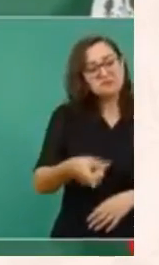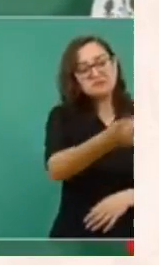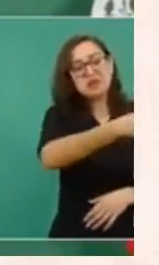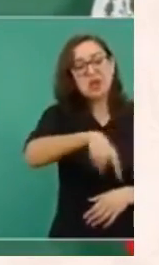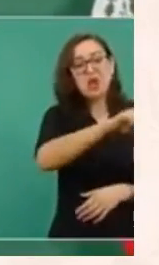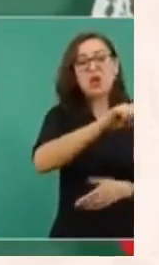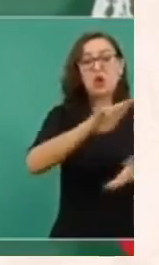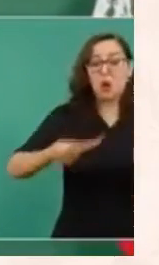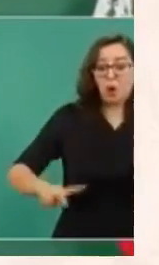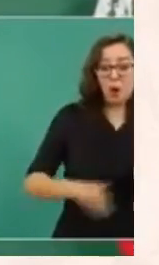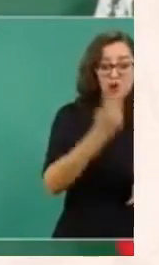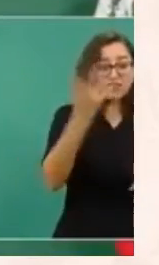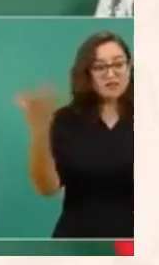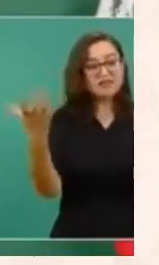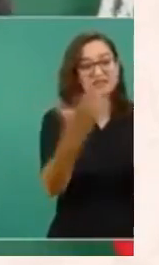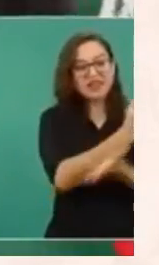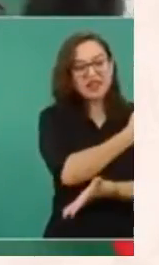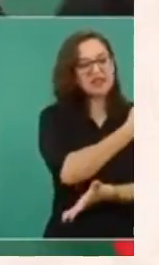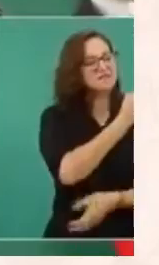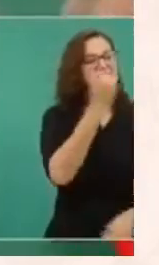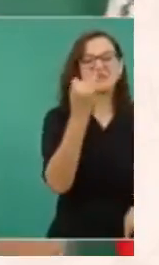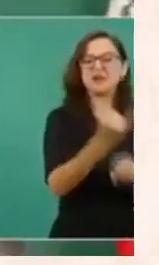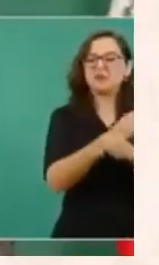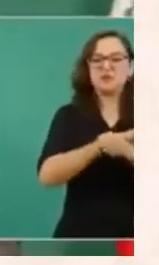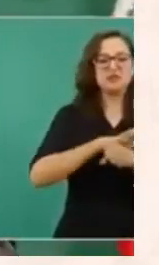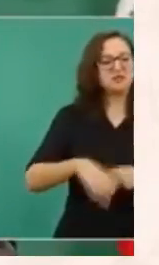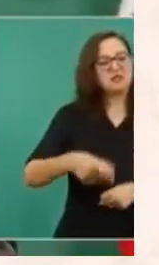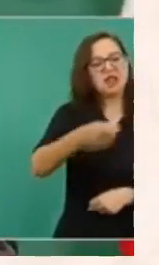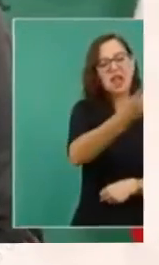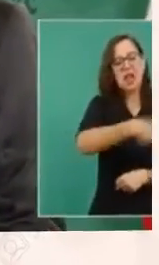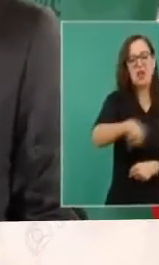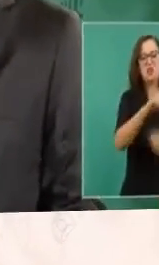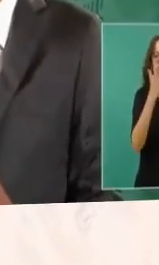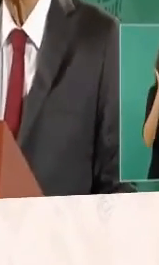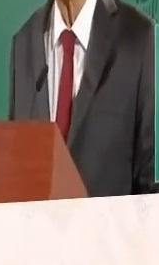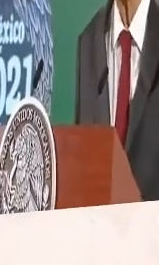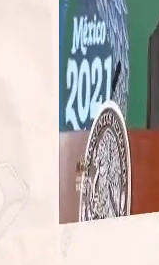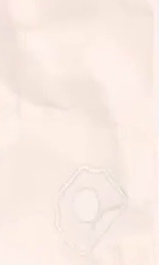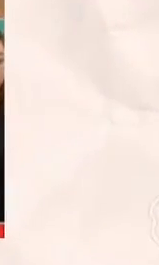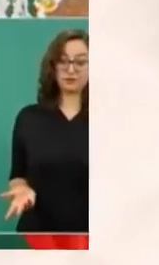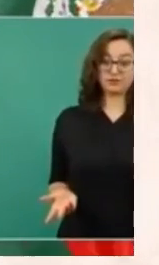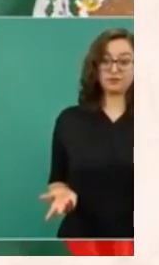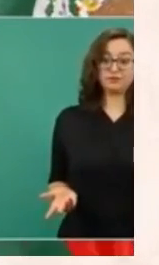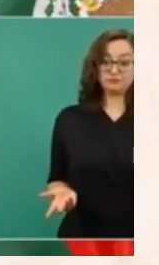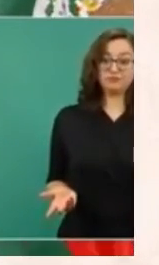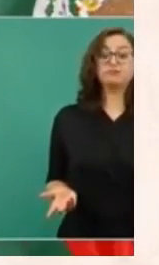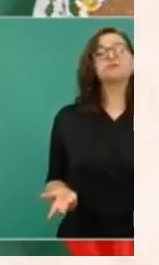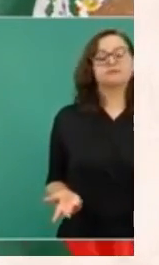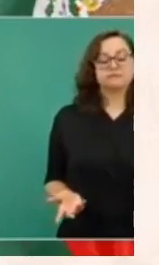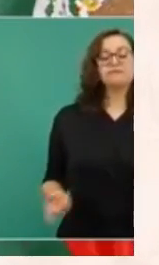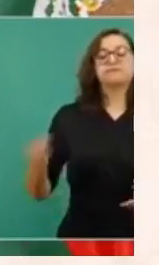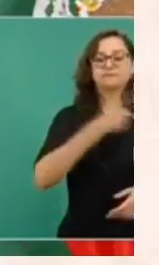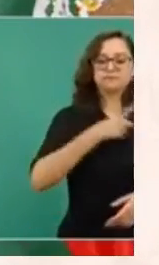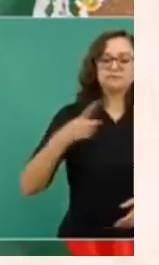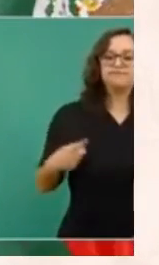moralmente imposible. por todo lo que habían hecho en contra del país, tenemos que seguir